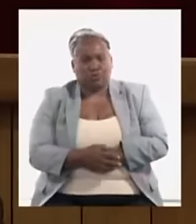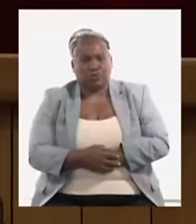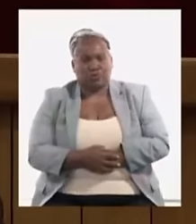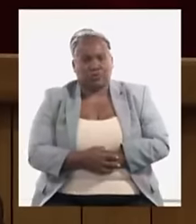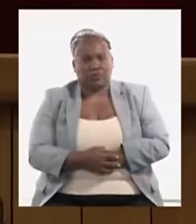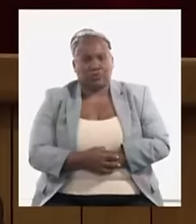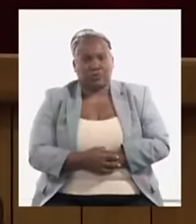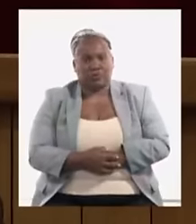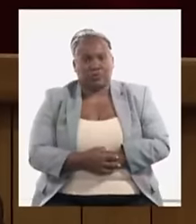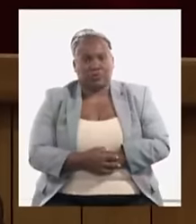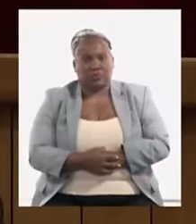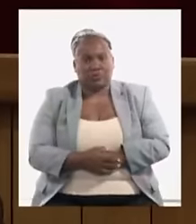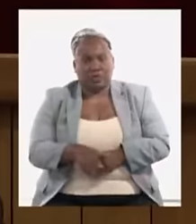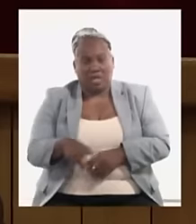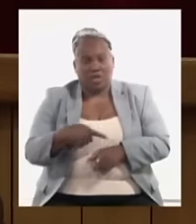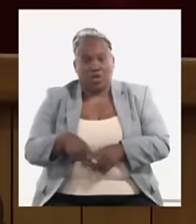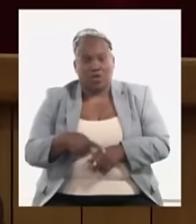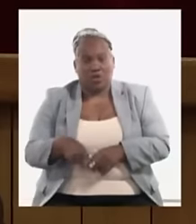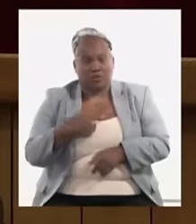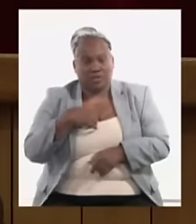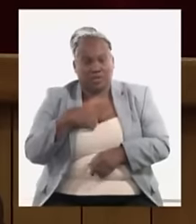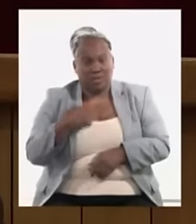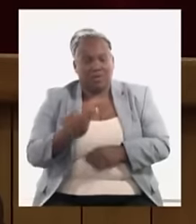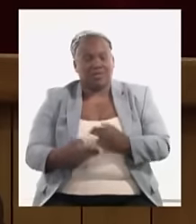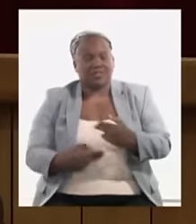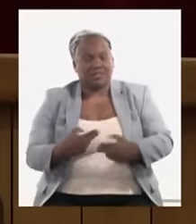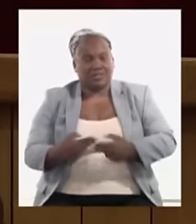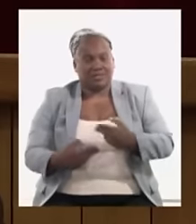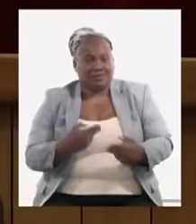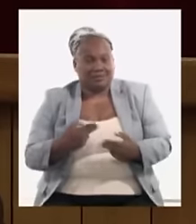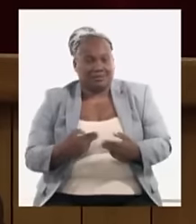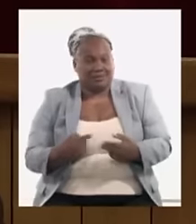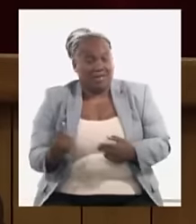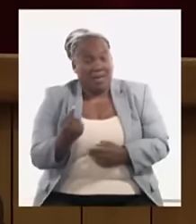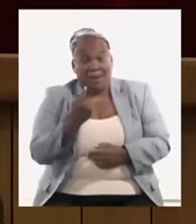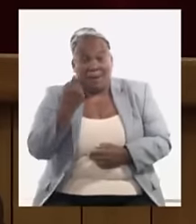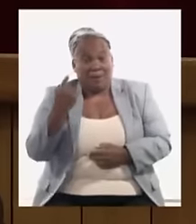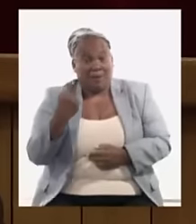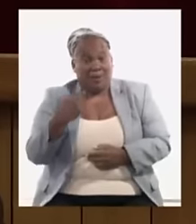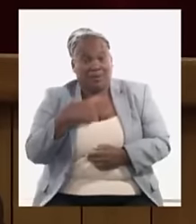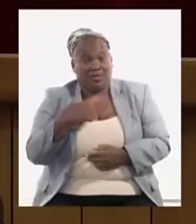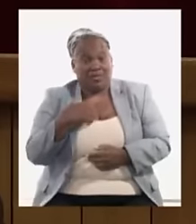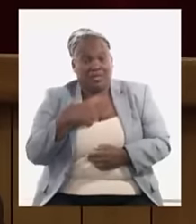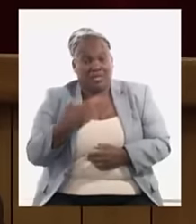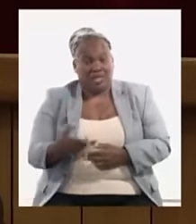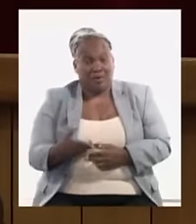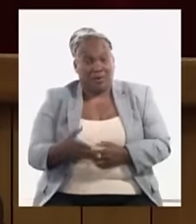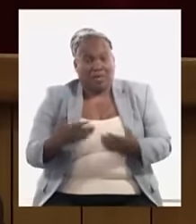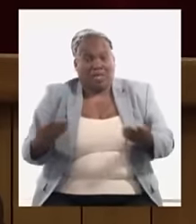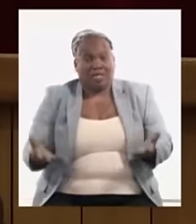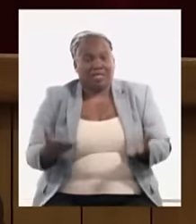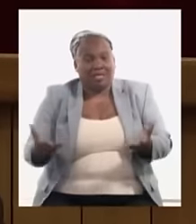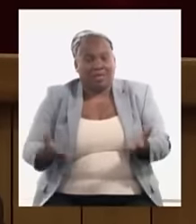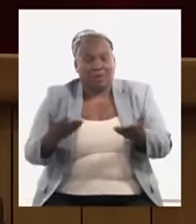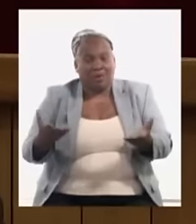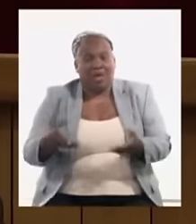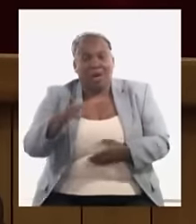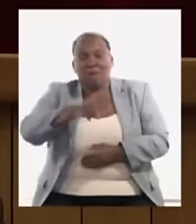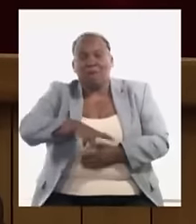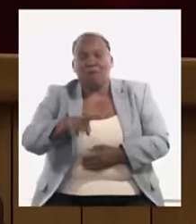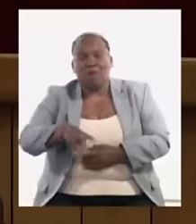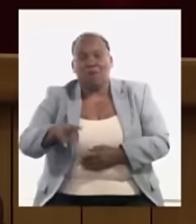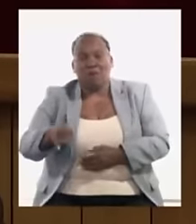porque hay cosas que tenemos que hacer y lo primero que nosotros tenemos que estimular es buscar y explotar